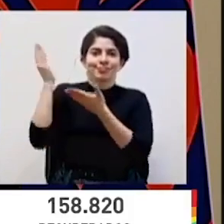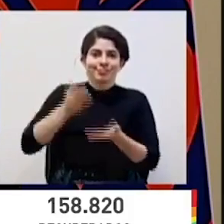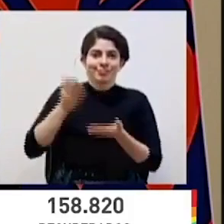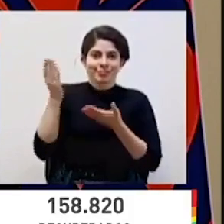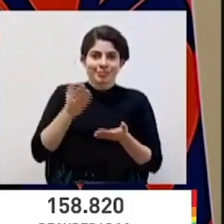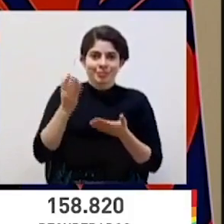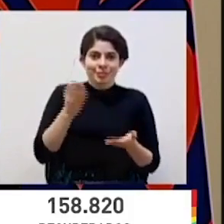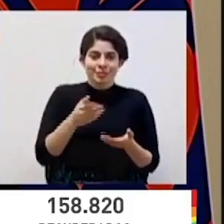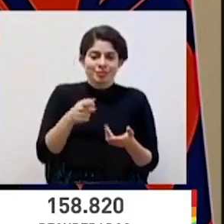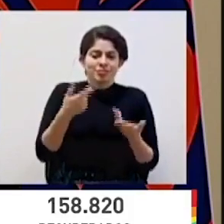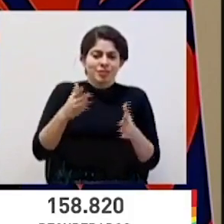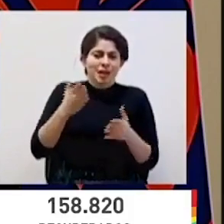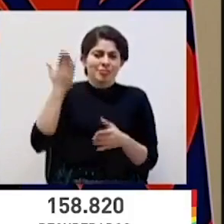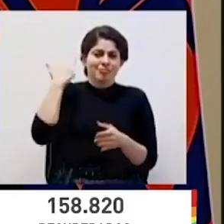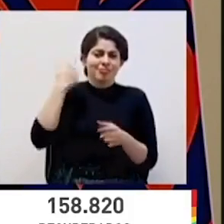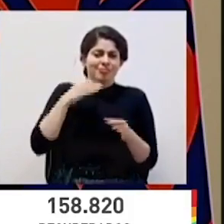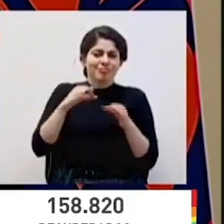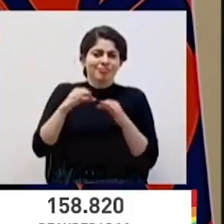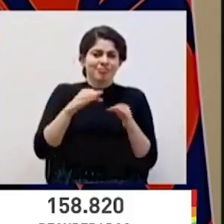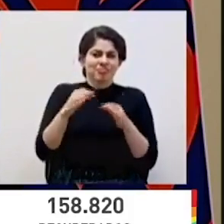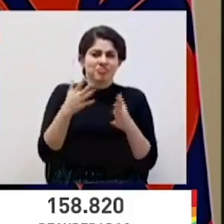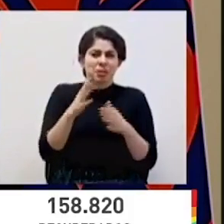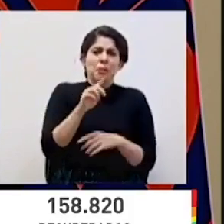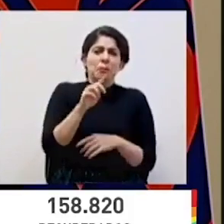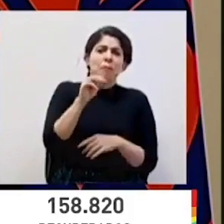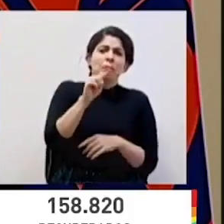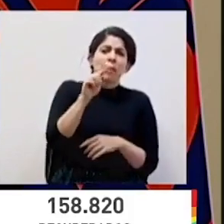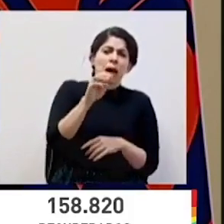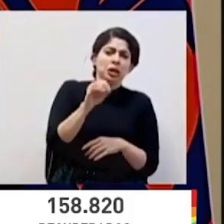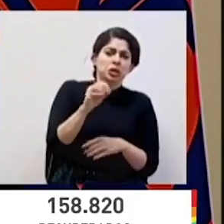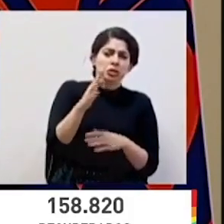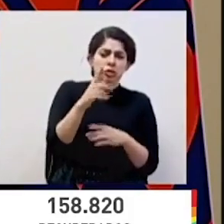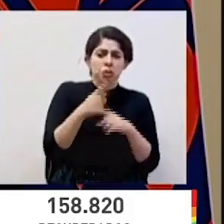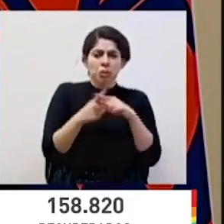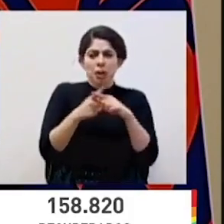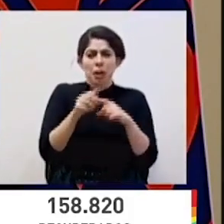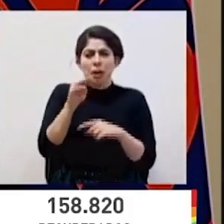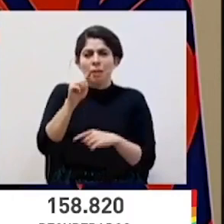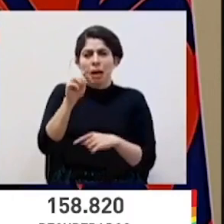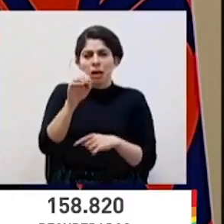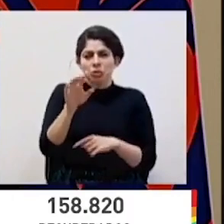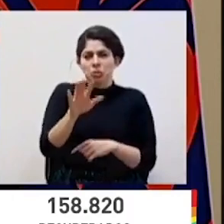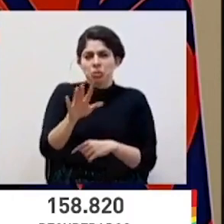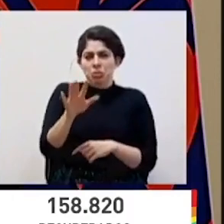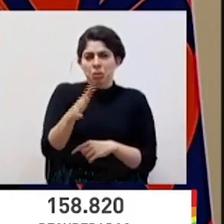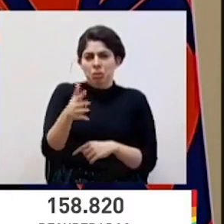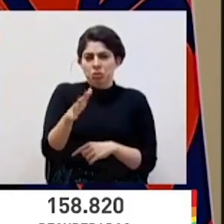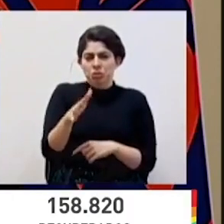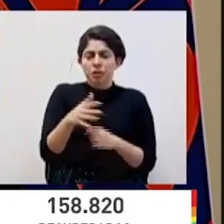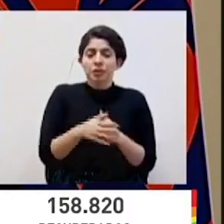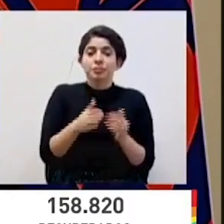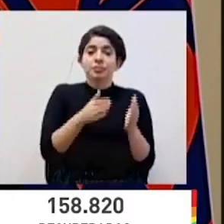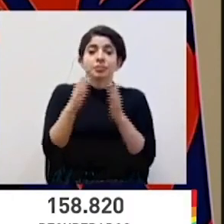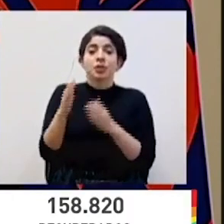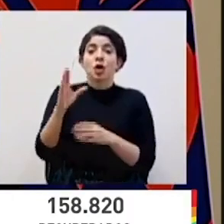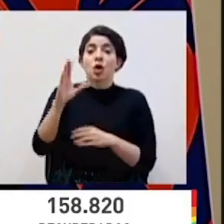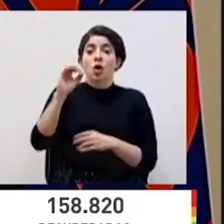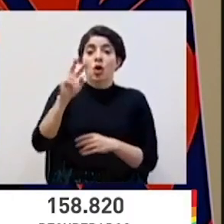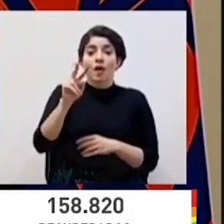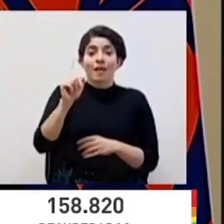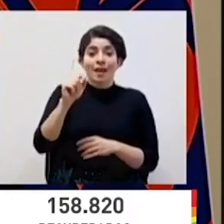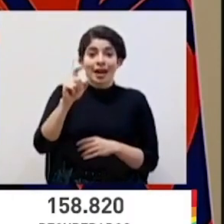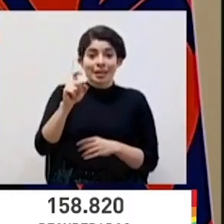se ha hablado más o menos entre el mes de marzo, mediados de marzo, un poquito para allá. Y con el mecanismo COVAX,